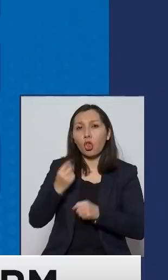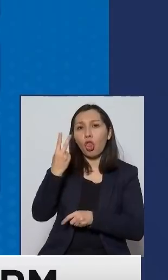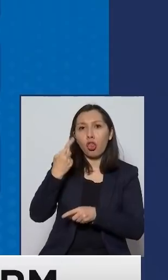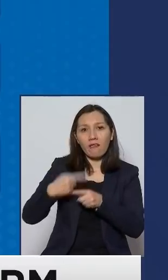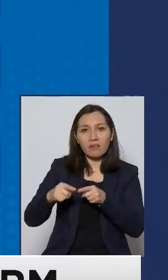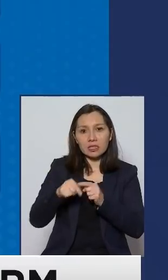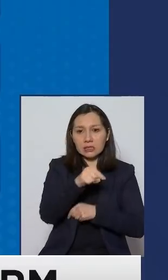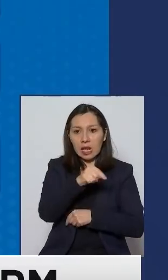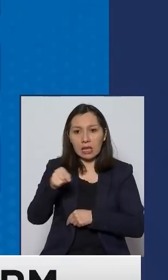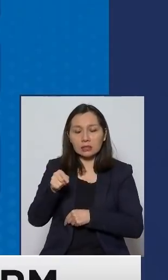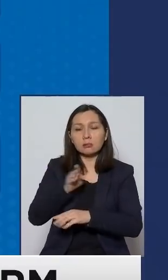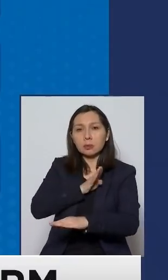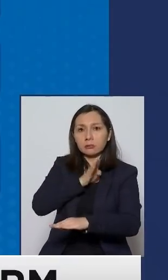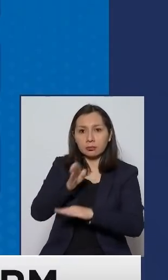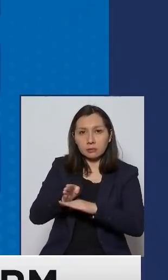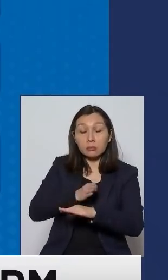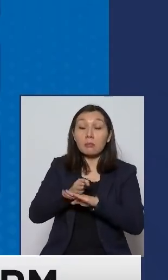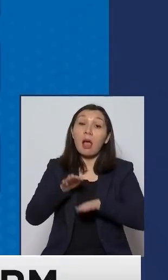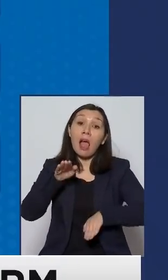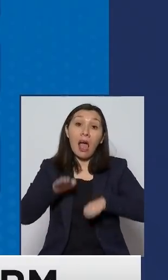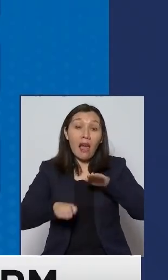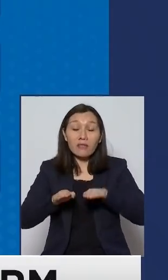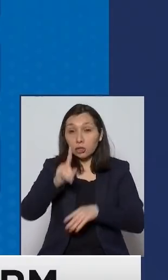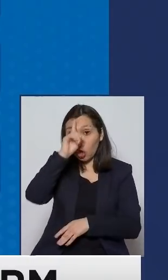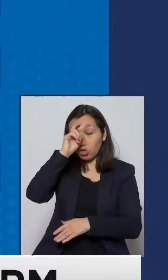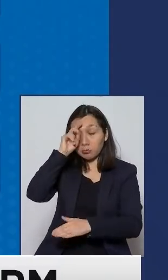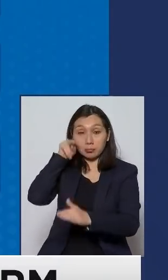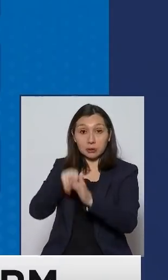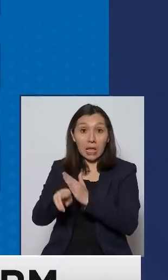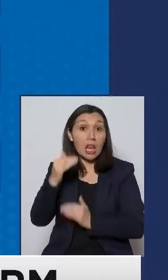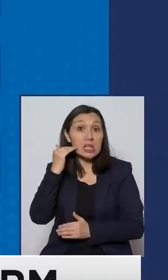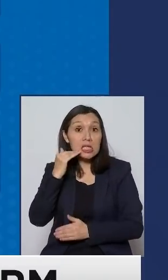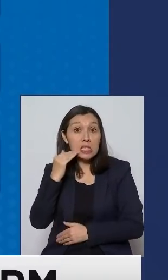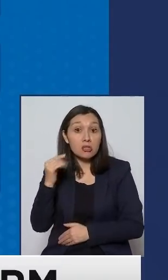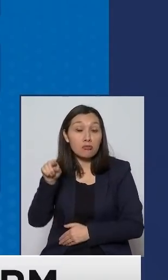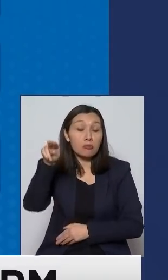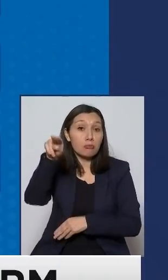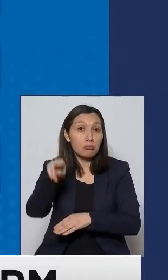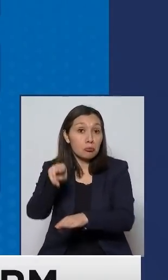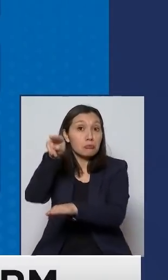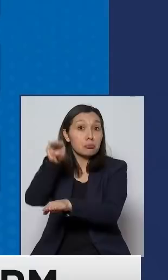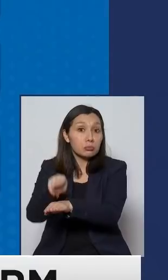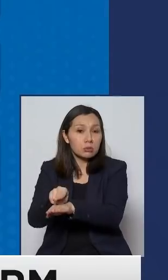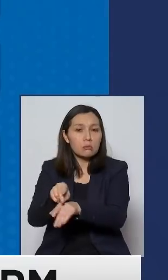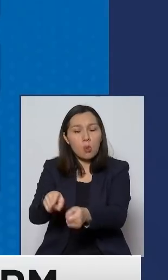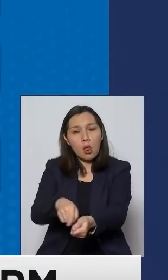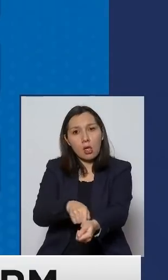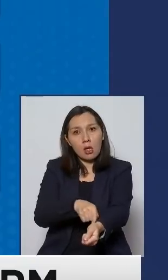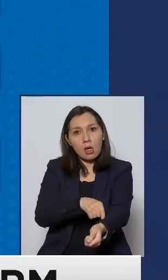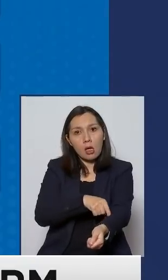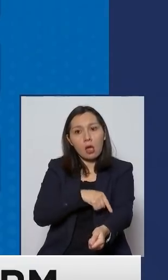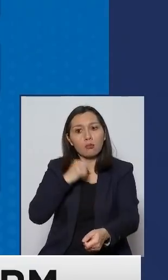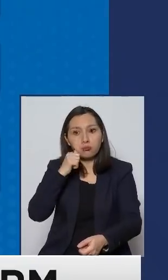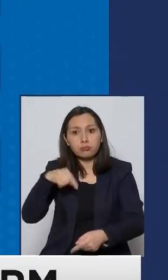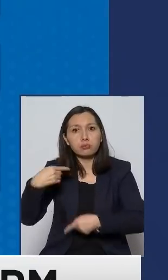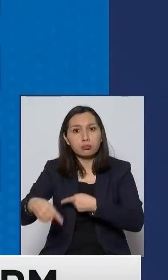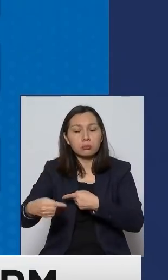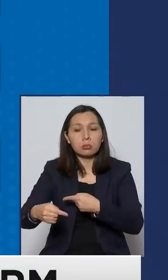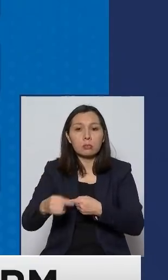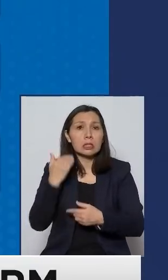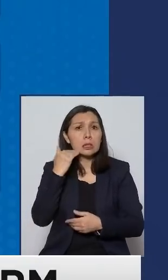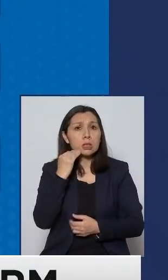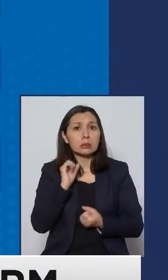veces a la semana porque a veces estas hospitalizaciones como hemos observado son bastante prolongadas y se produce